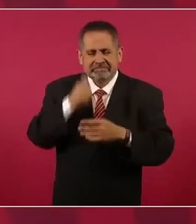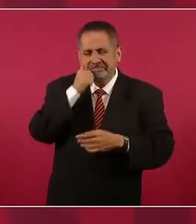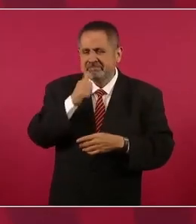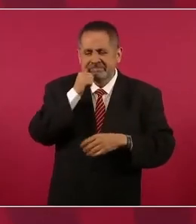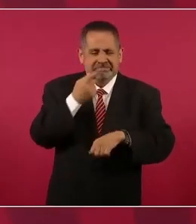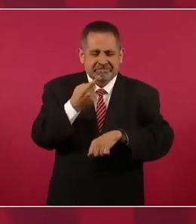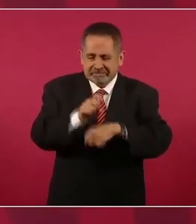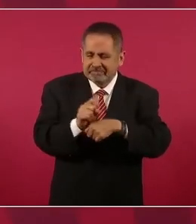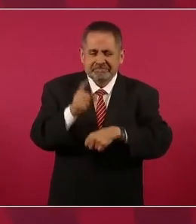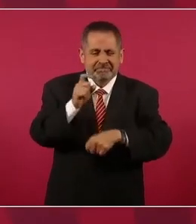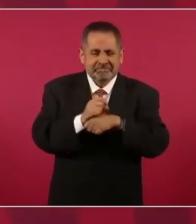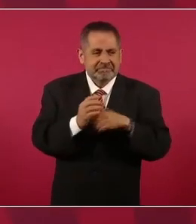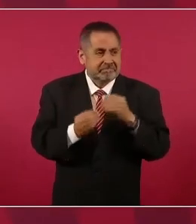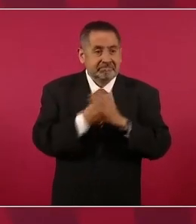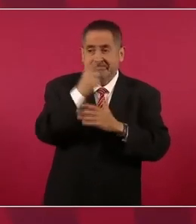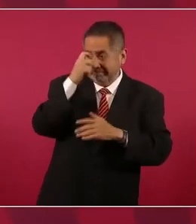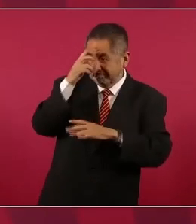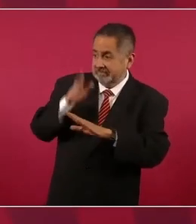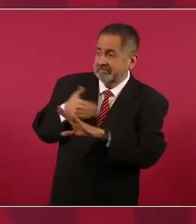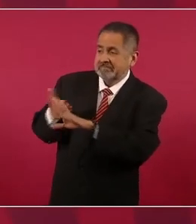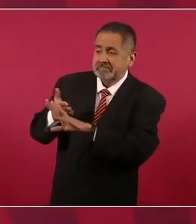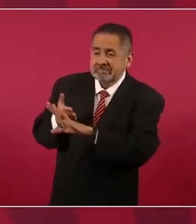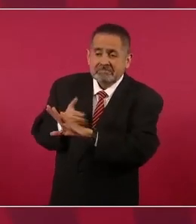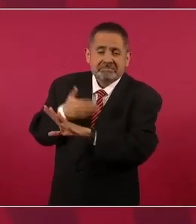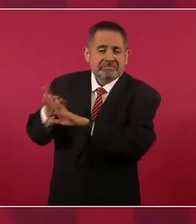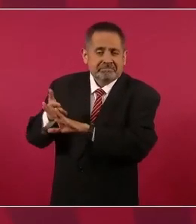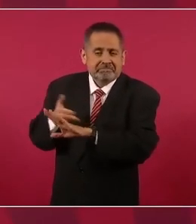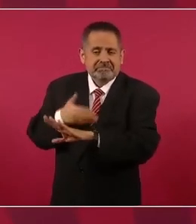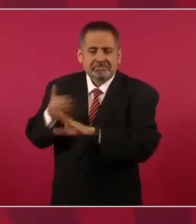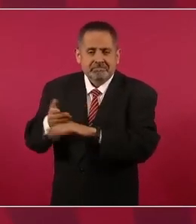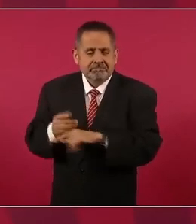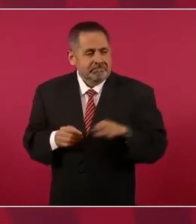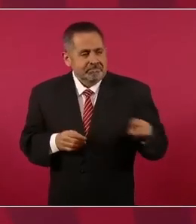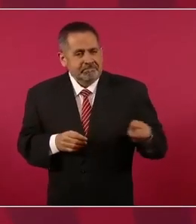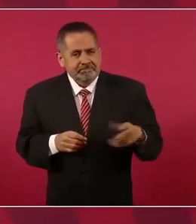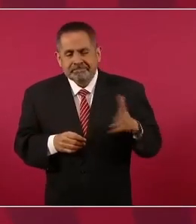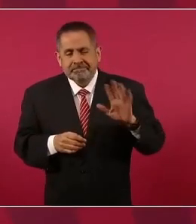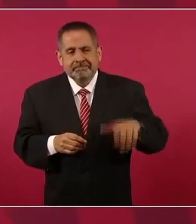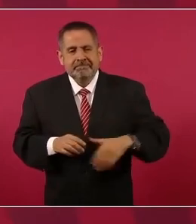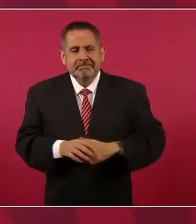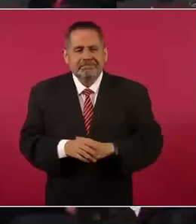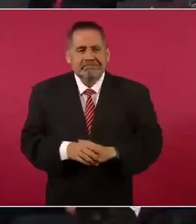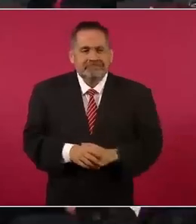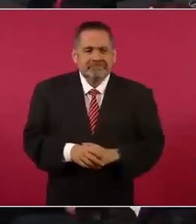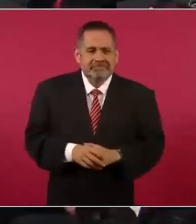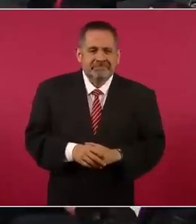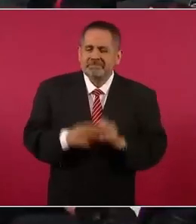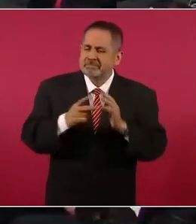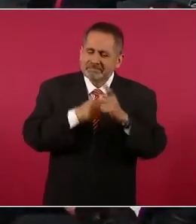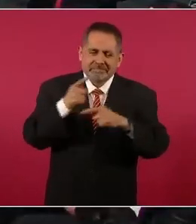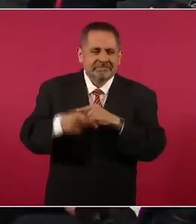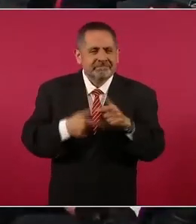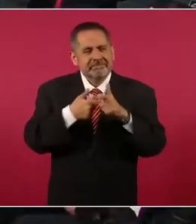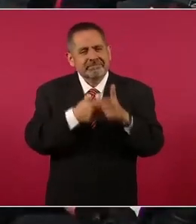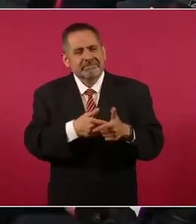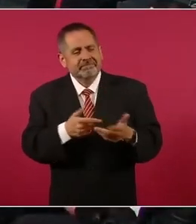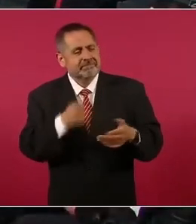cada semana algo nuevo, pero les voy a seguir. A ver, ¿por qué no lo vuelves a poner?